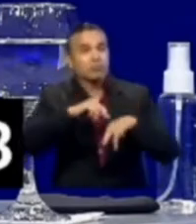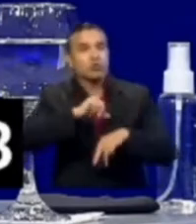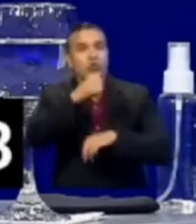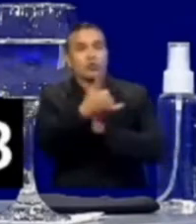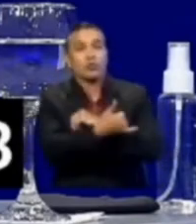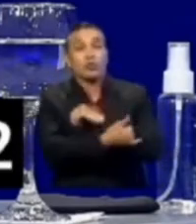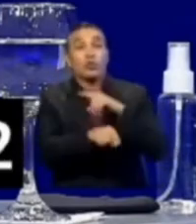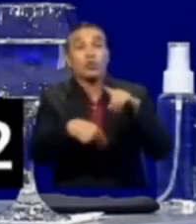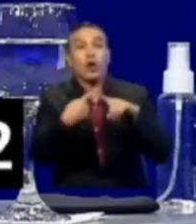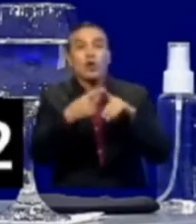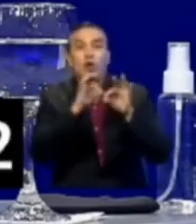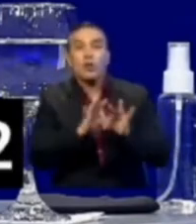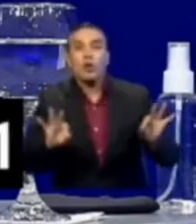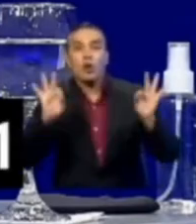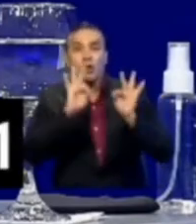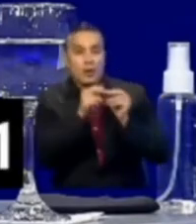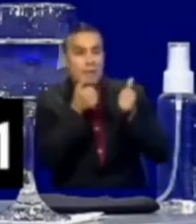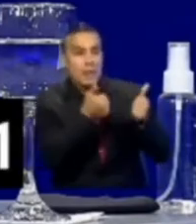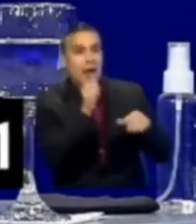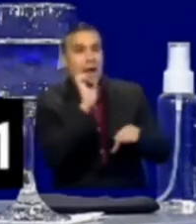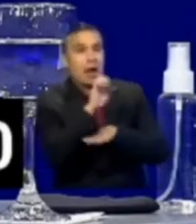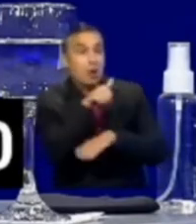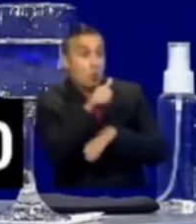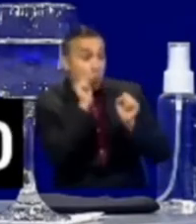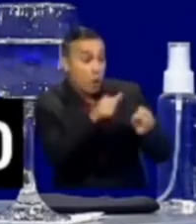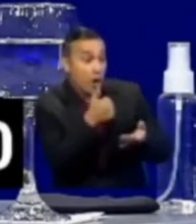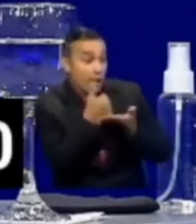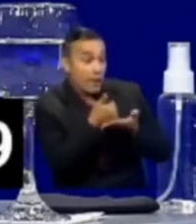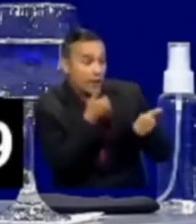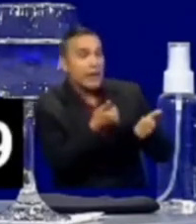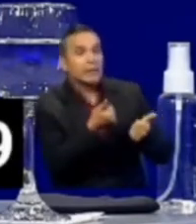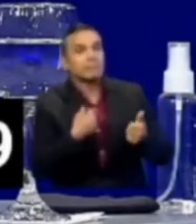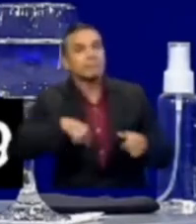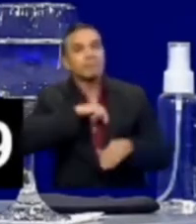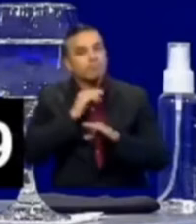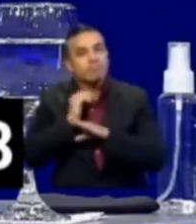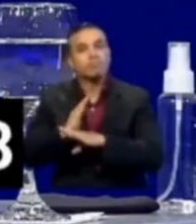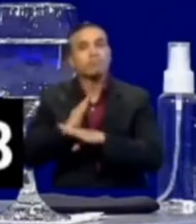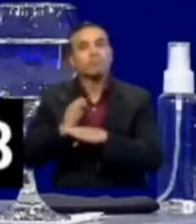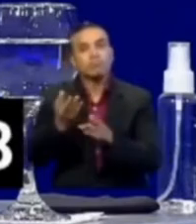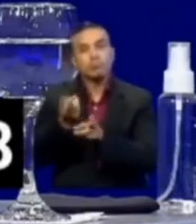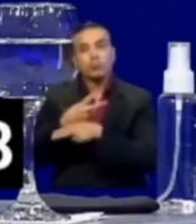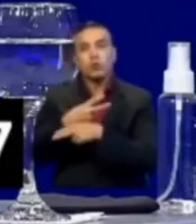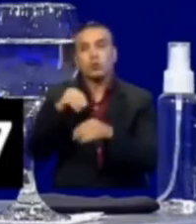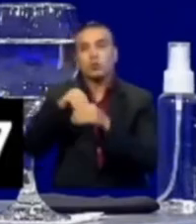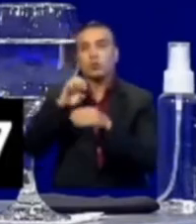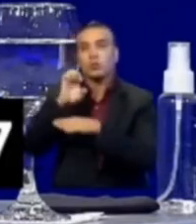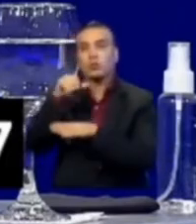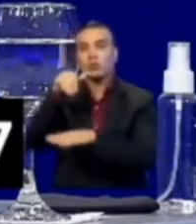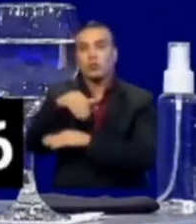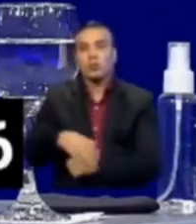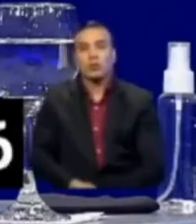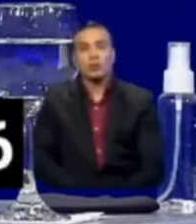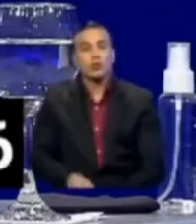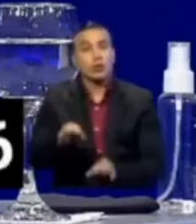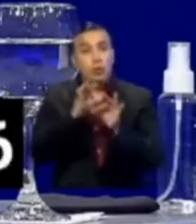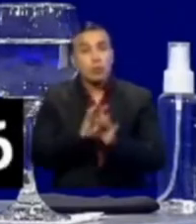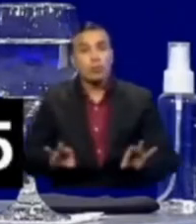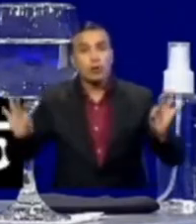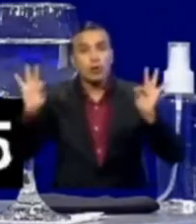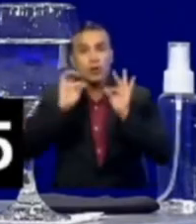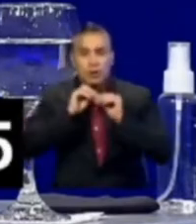cuando le convenga al Ecuador. Nosotros vamos a proteger la producción nacional, considerando la soberanía